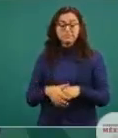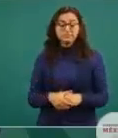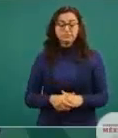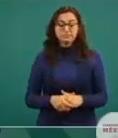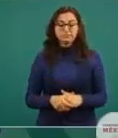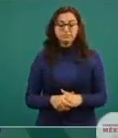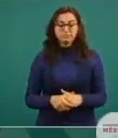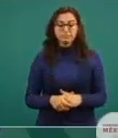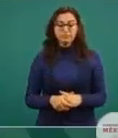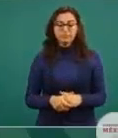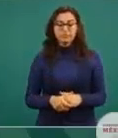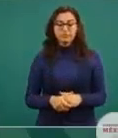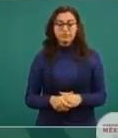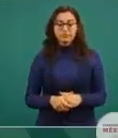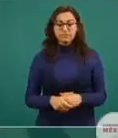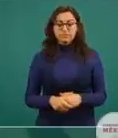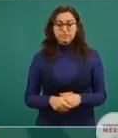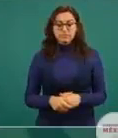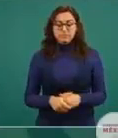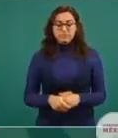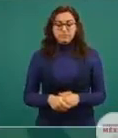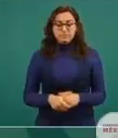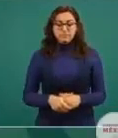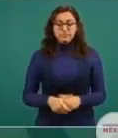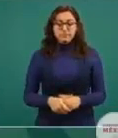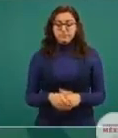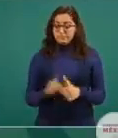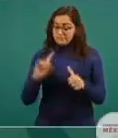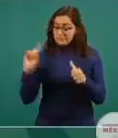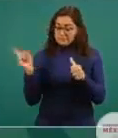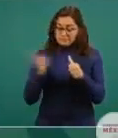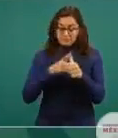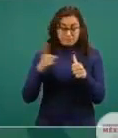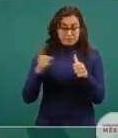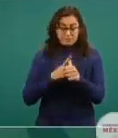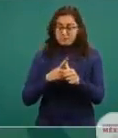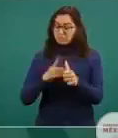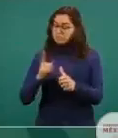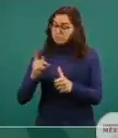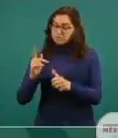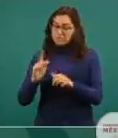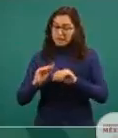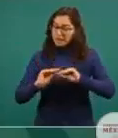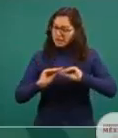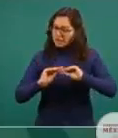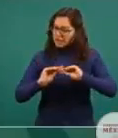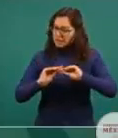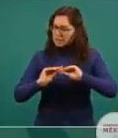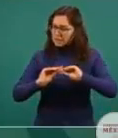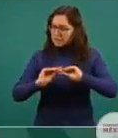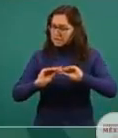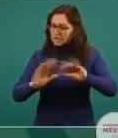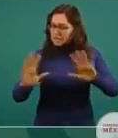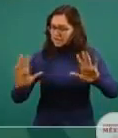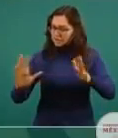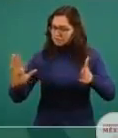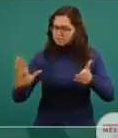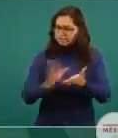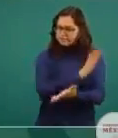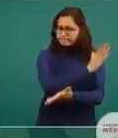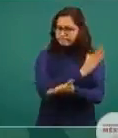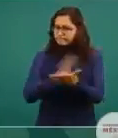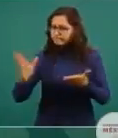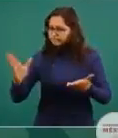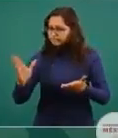Primero, marcando muy bien lo que hemos dicho, la línea divisoria entre delincuencia y autoridad,